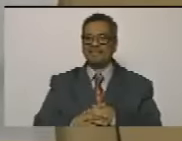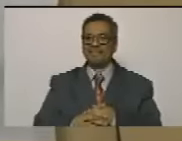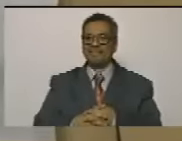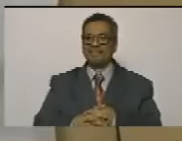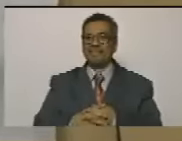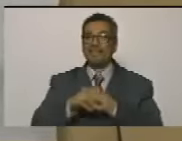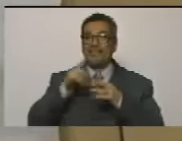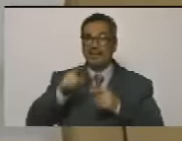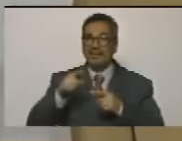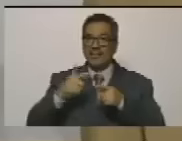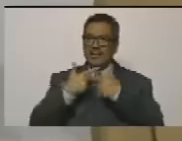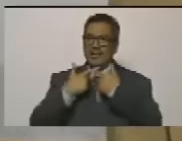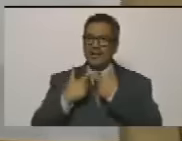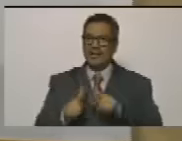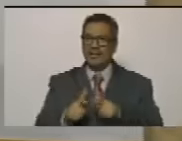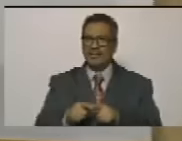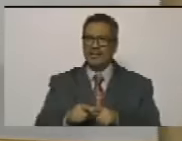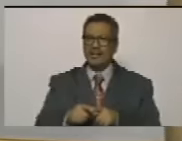eso es libre